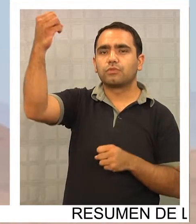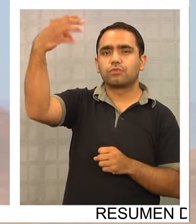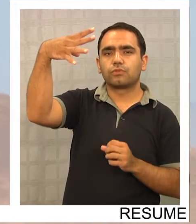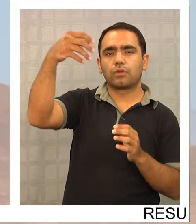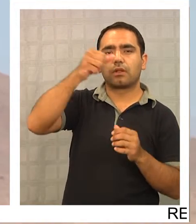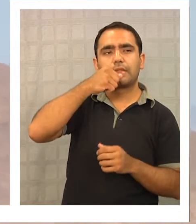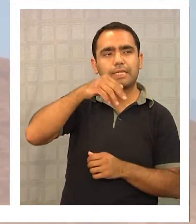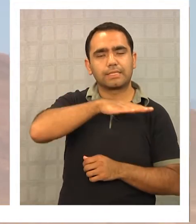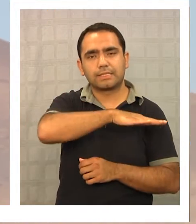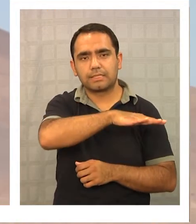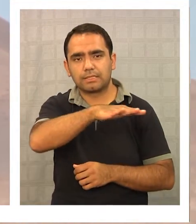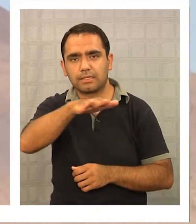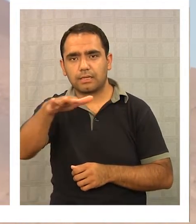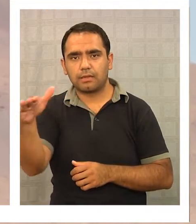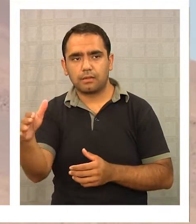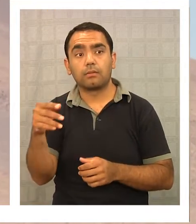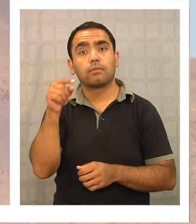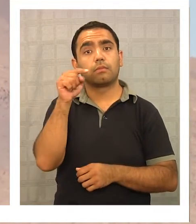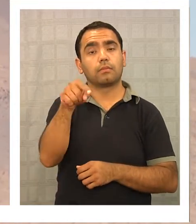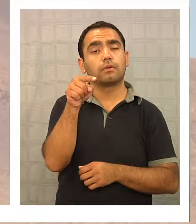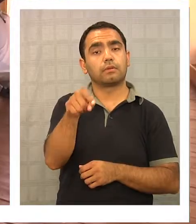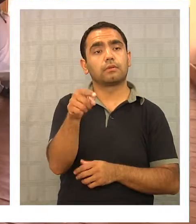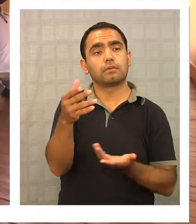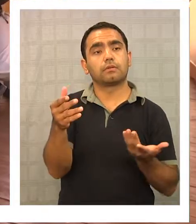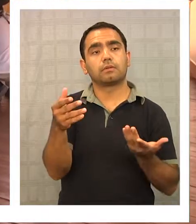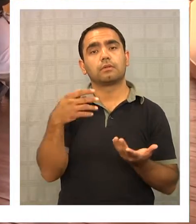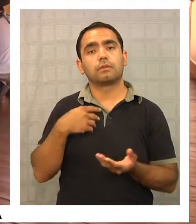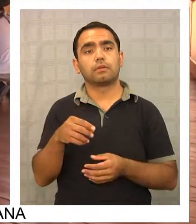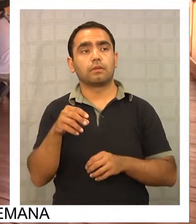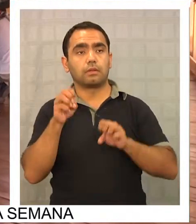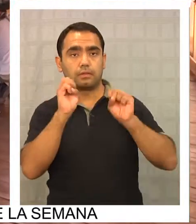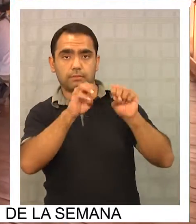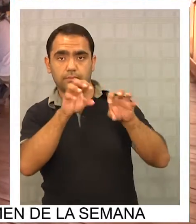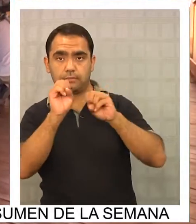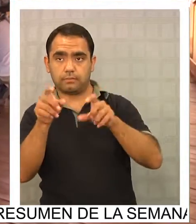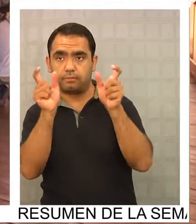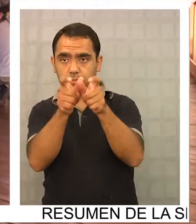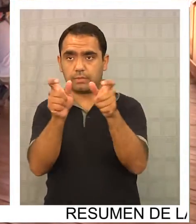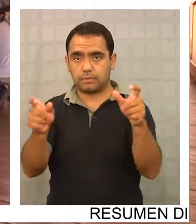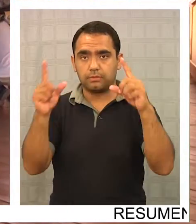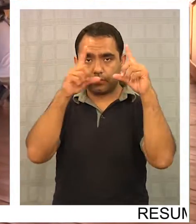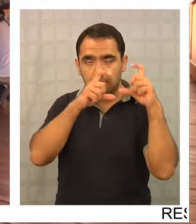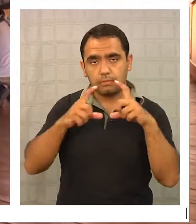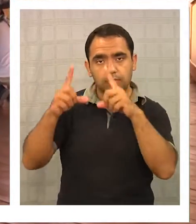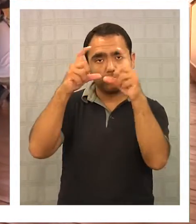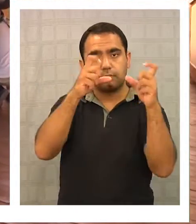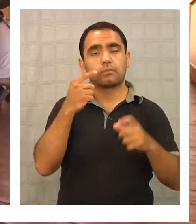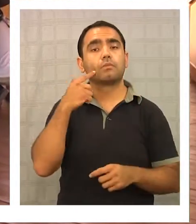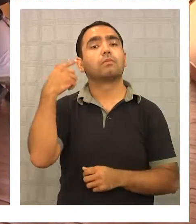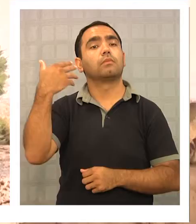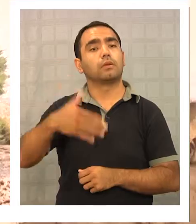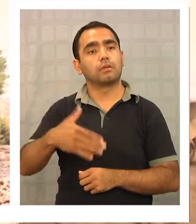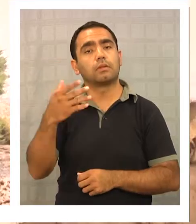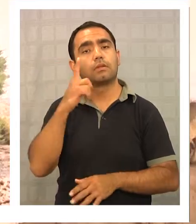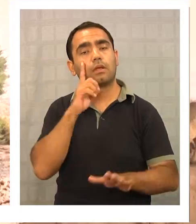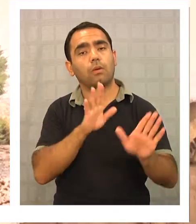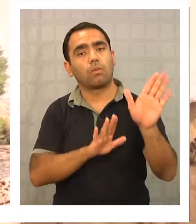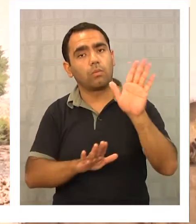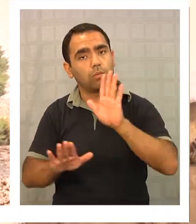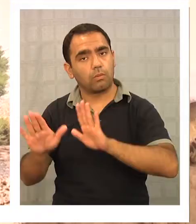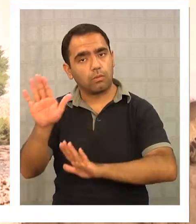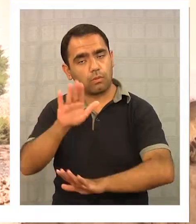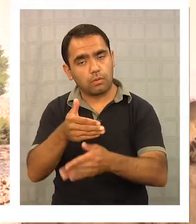denominado. Es por eso que educar e informar a turistas y tarapaqueños sobre la importancia de proteger y